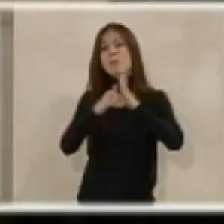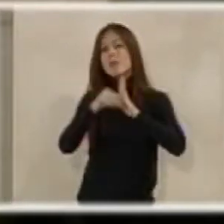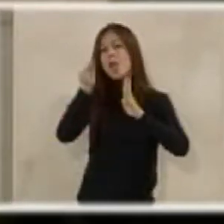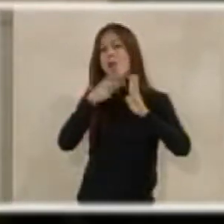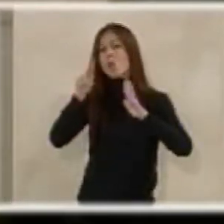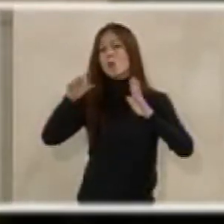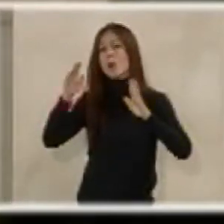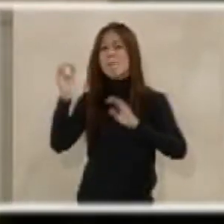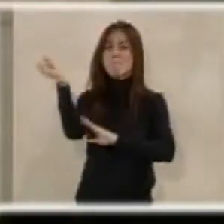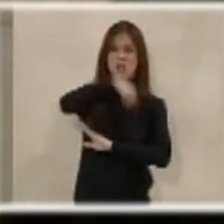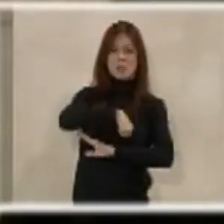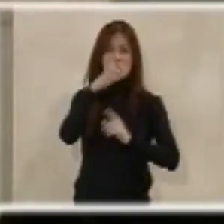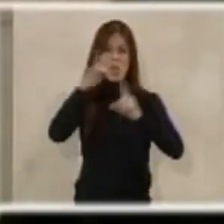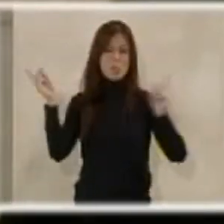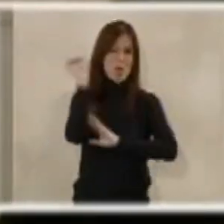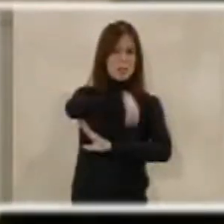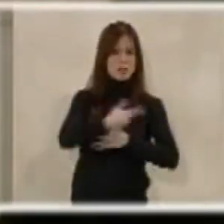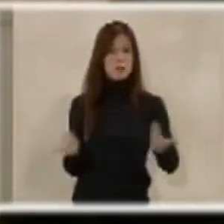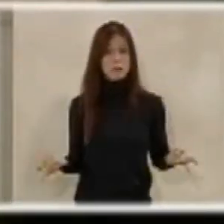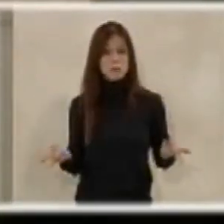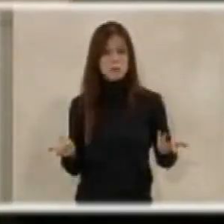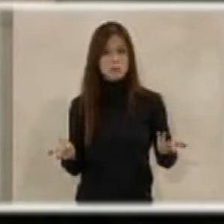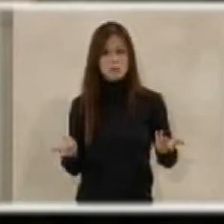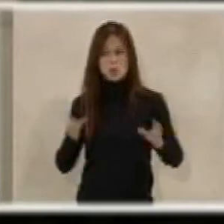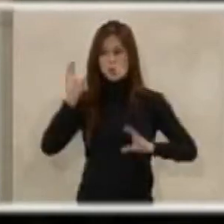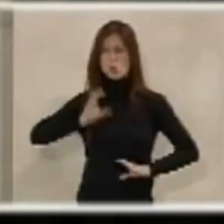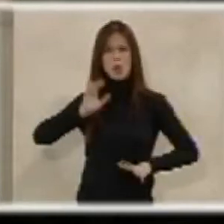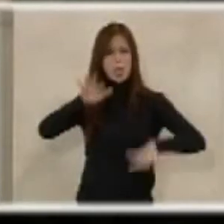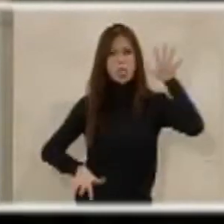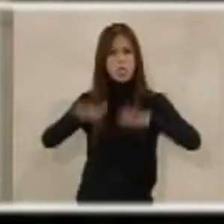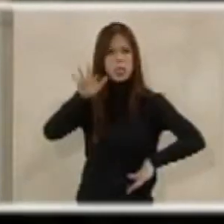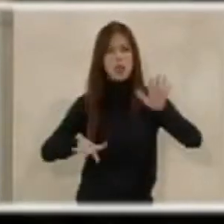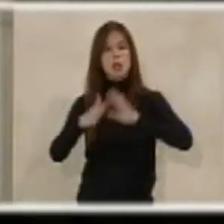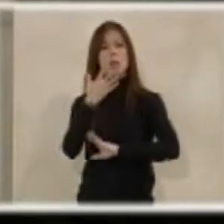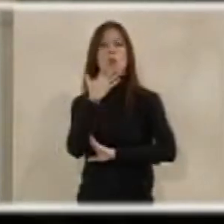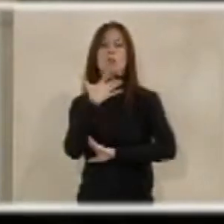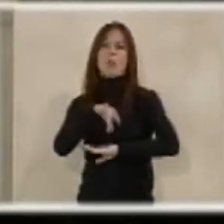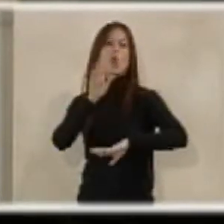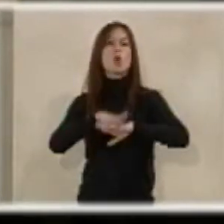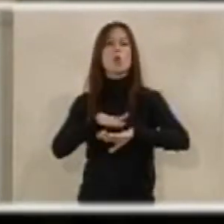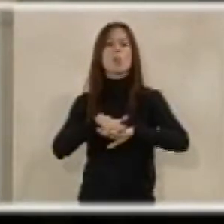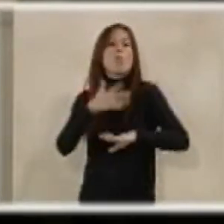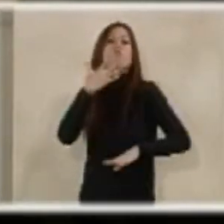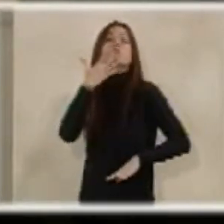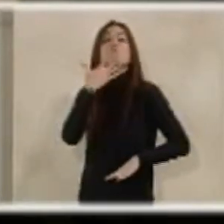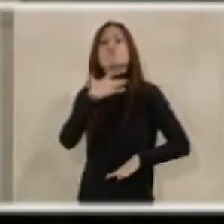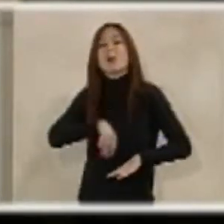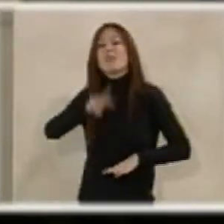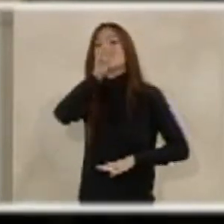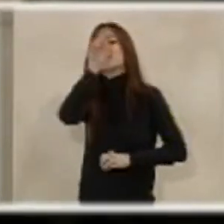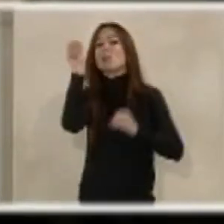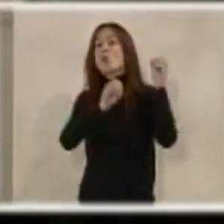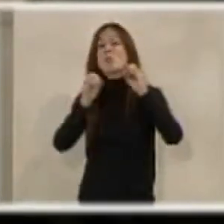.000 euros al año. La diferencia de sueldo puede llegar en muchos casos a superar el